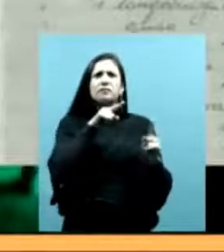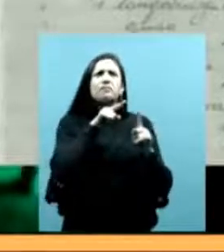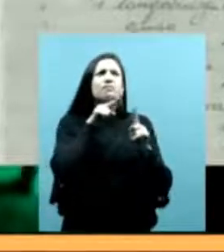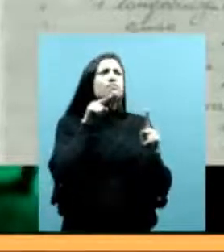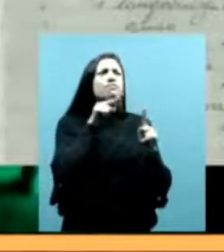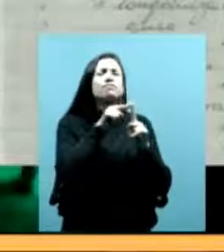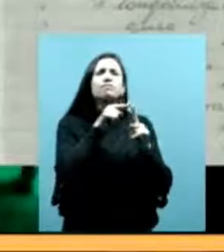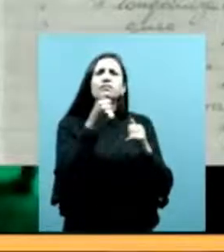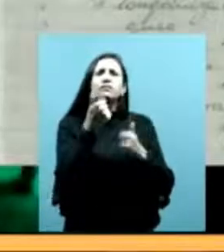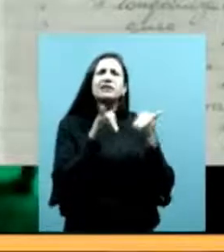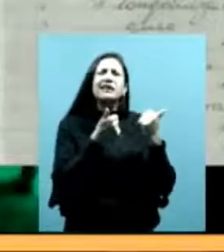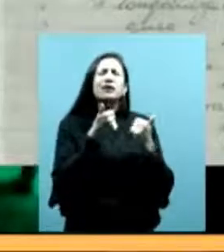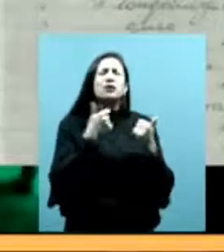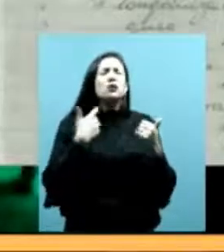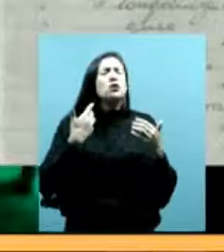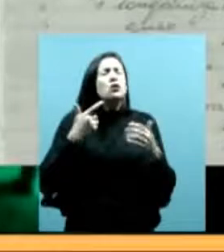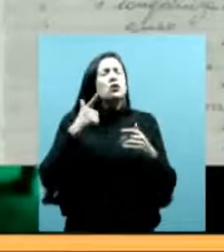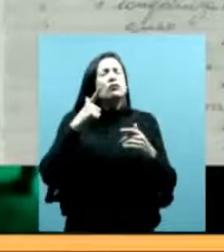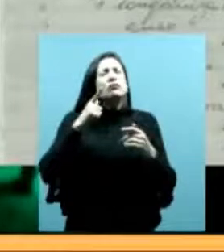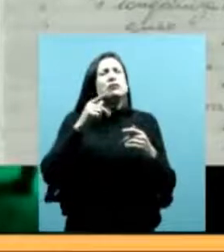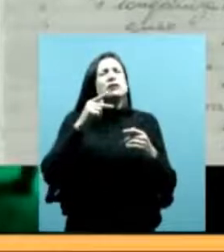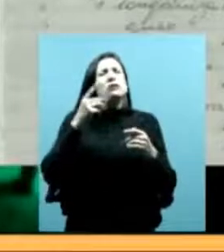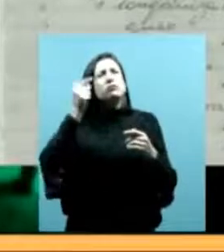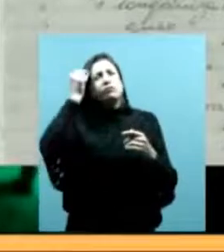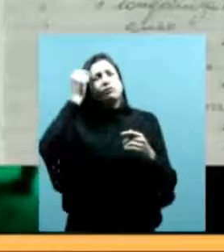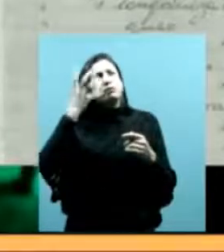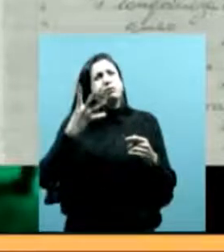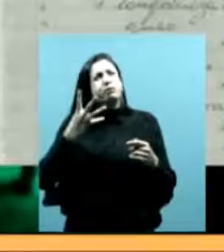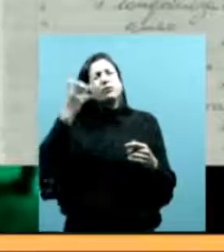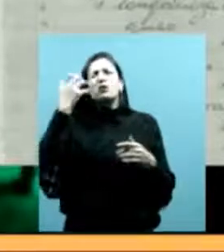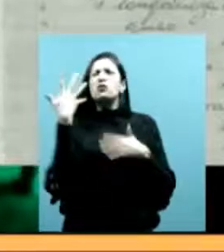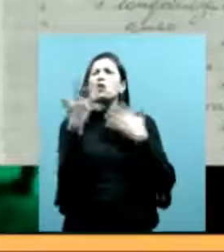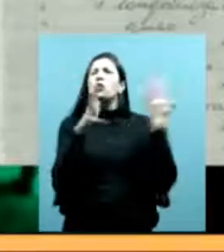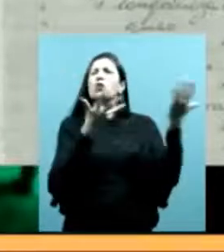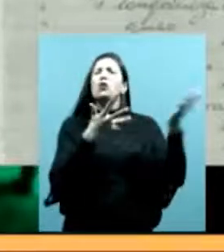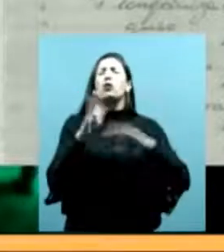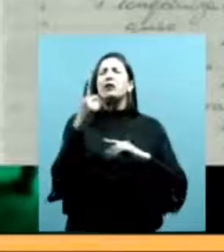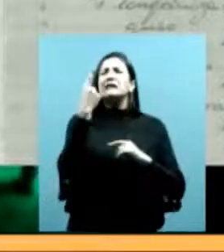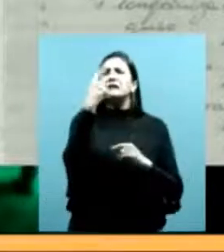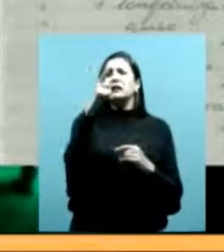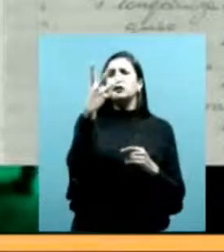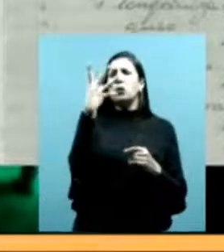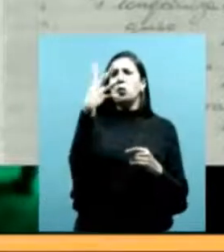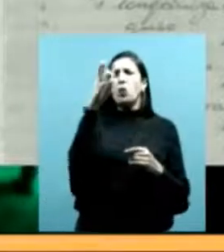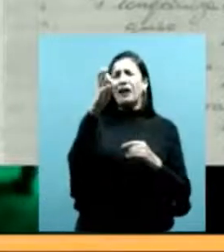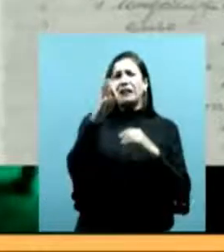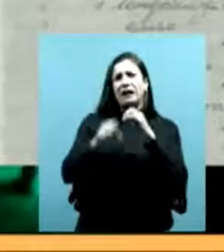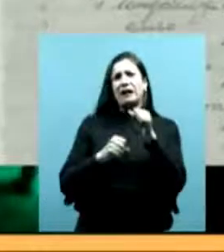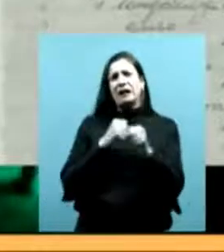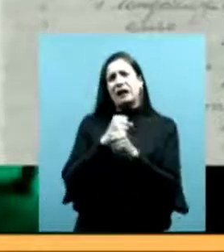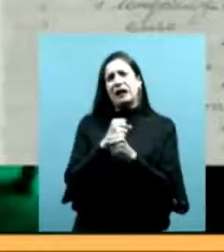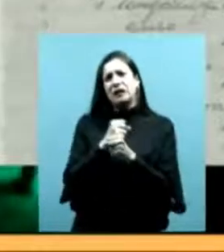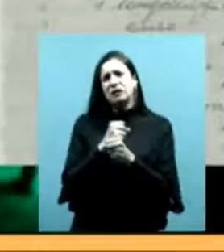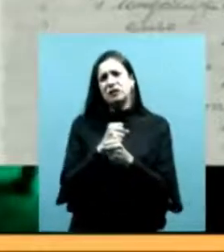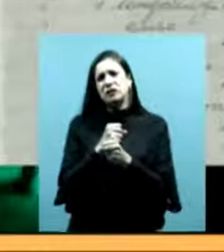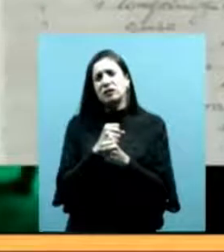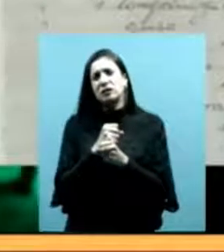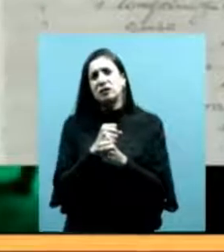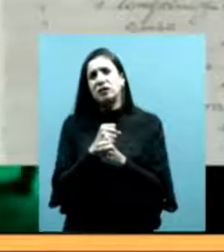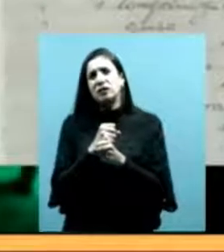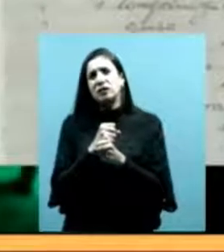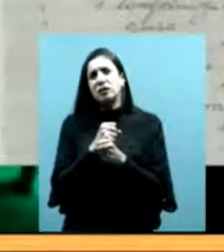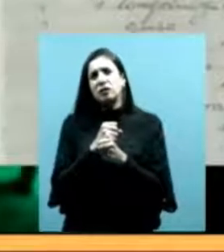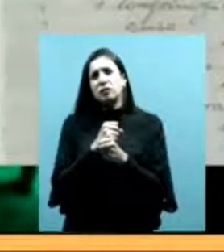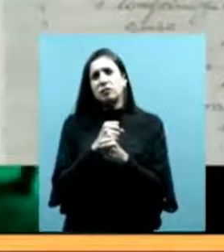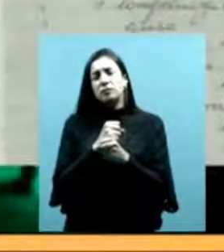tiempo. Estamos hablando de hace como muchos 140 años atrás. Entonces la gente tiene recuerdo de ese momento en que eran